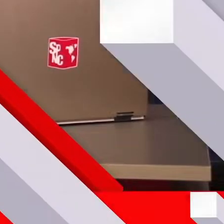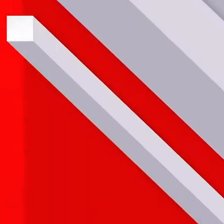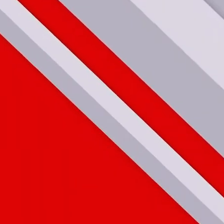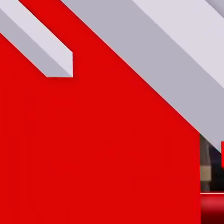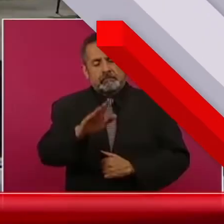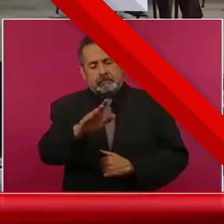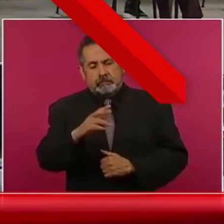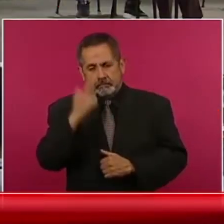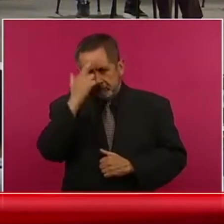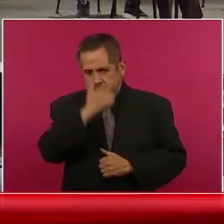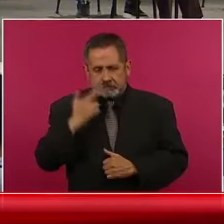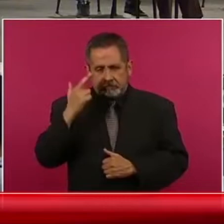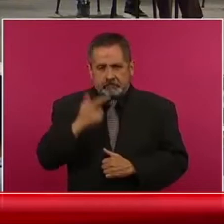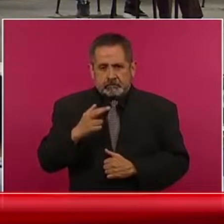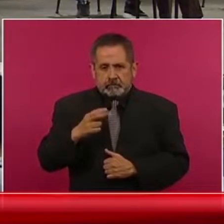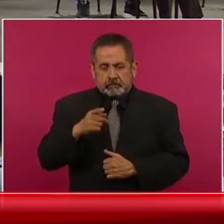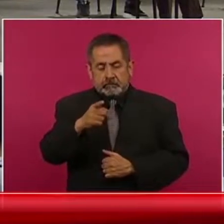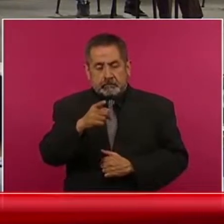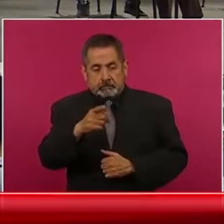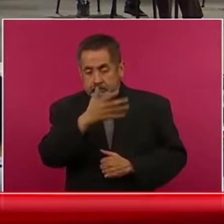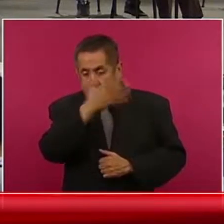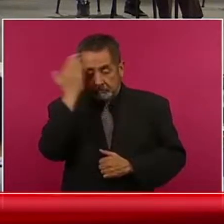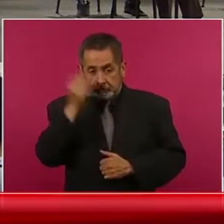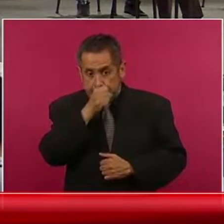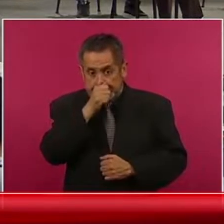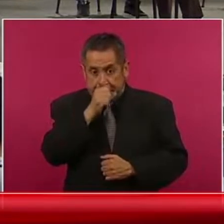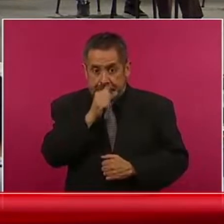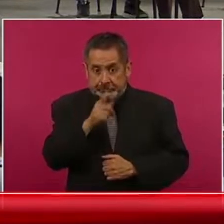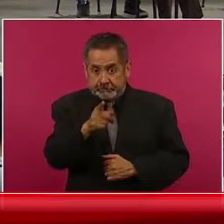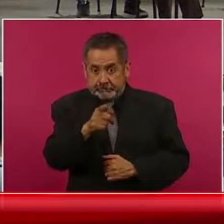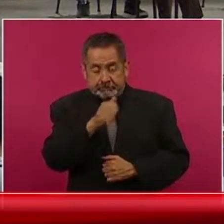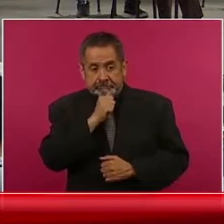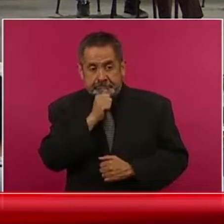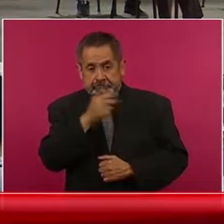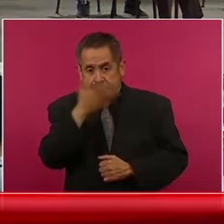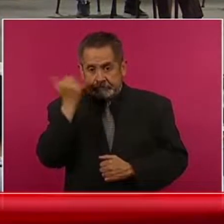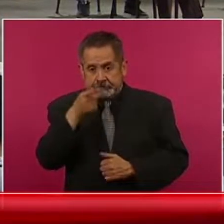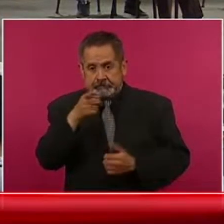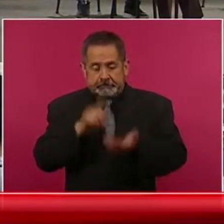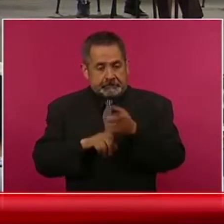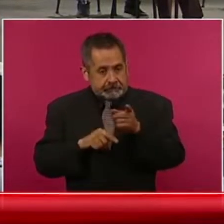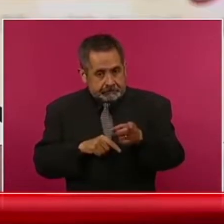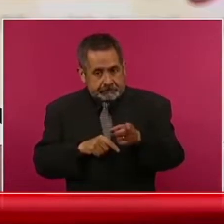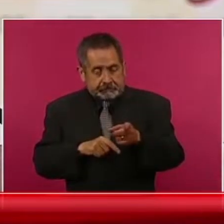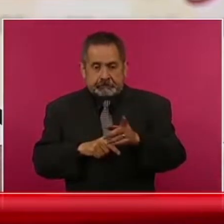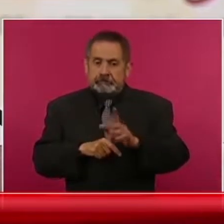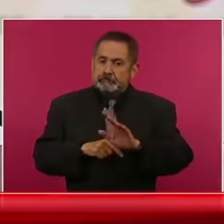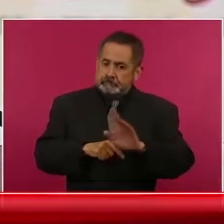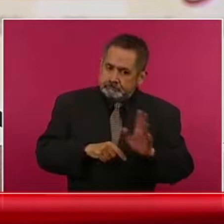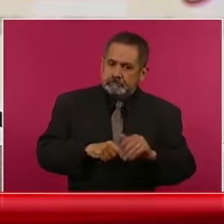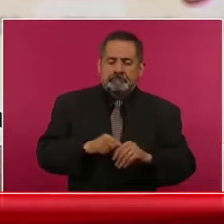dijo el mandatario. No tenía yo conocimiento. Hay